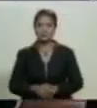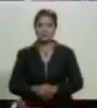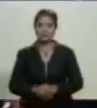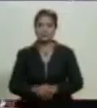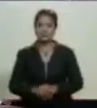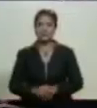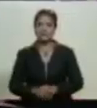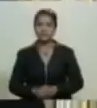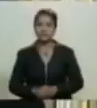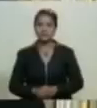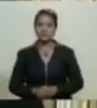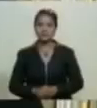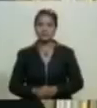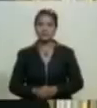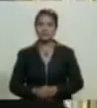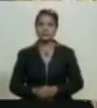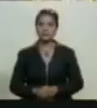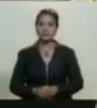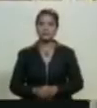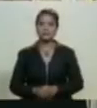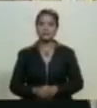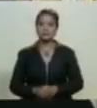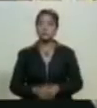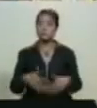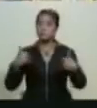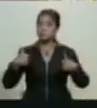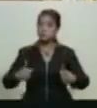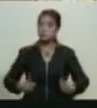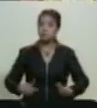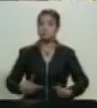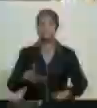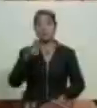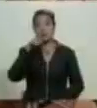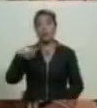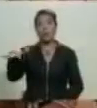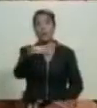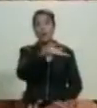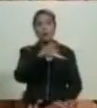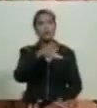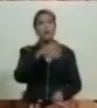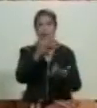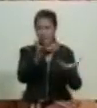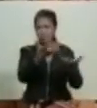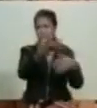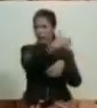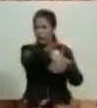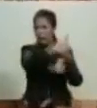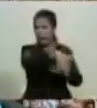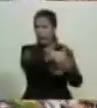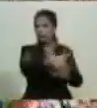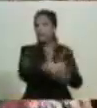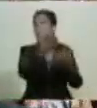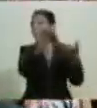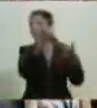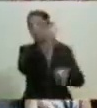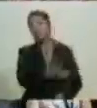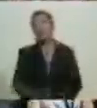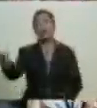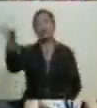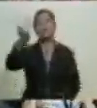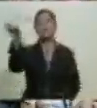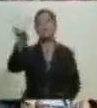como pueblo y como representante de ese pueblo que está afuera y de ese pueblo que está en toda Venezuela